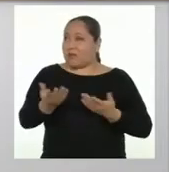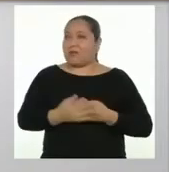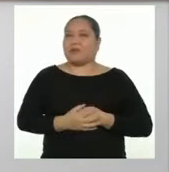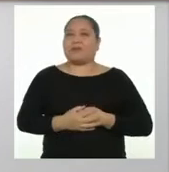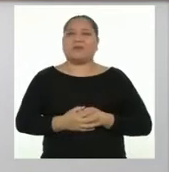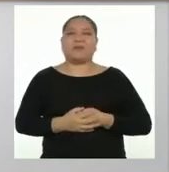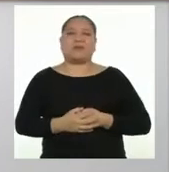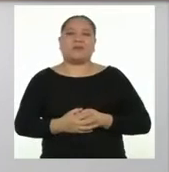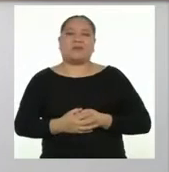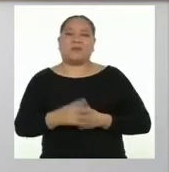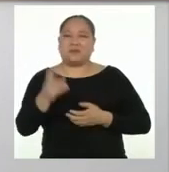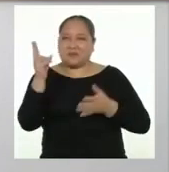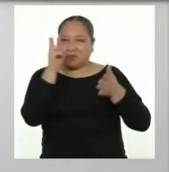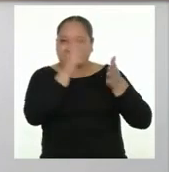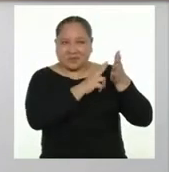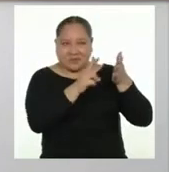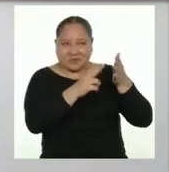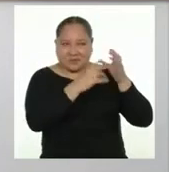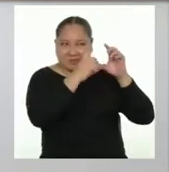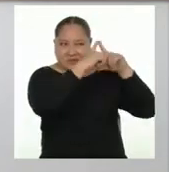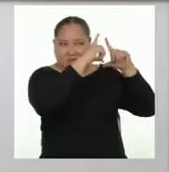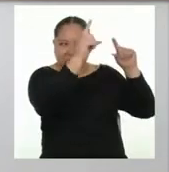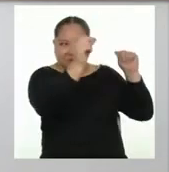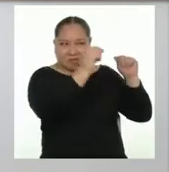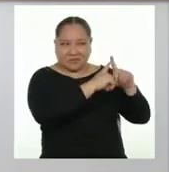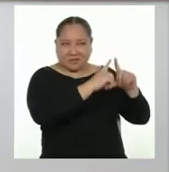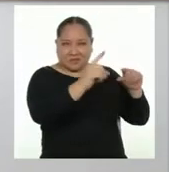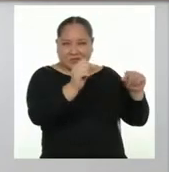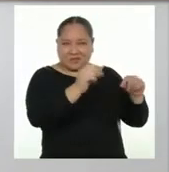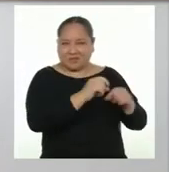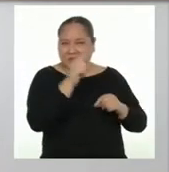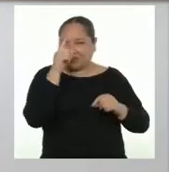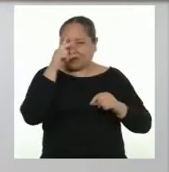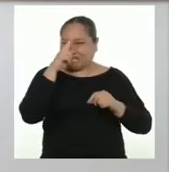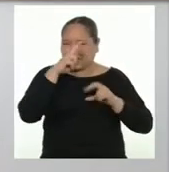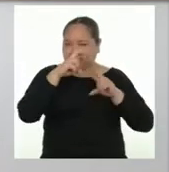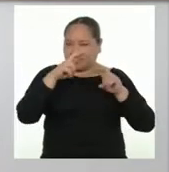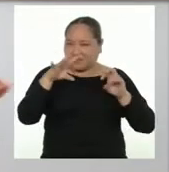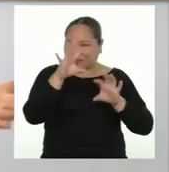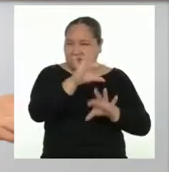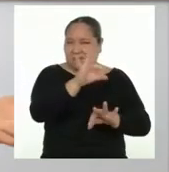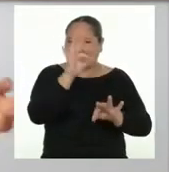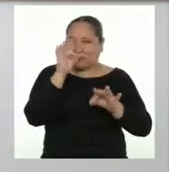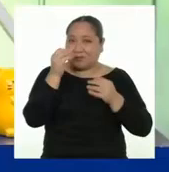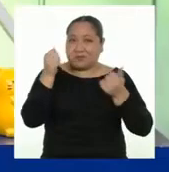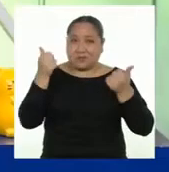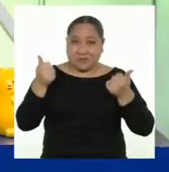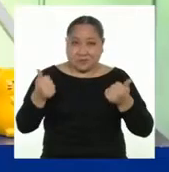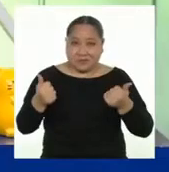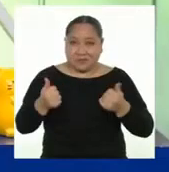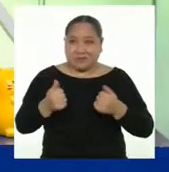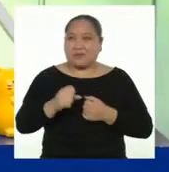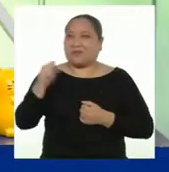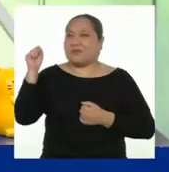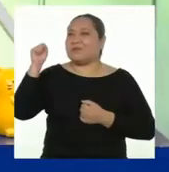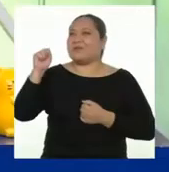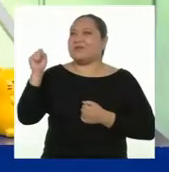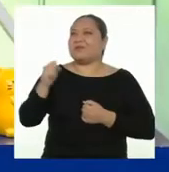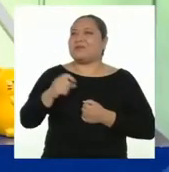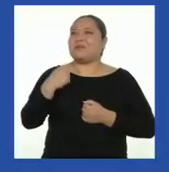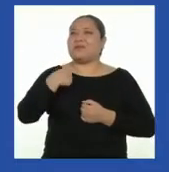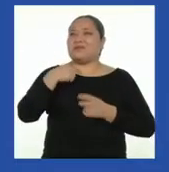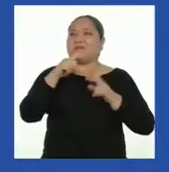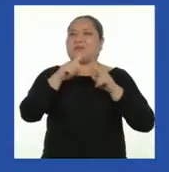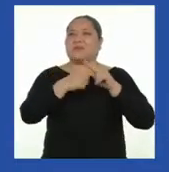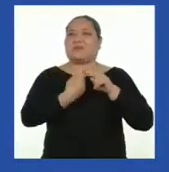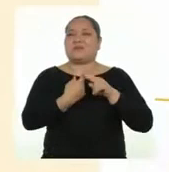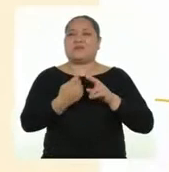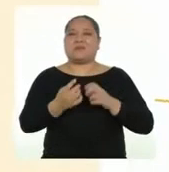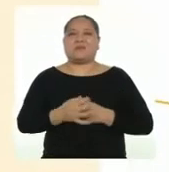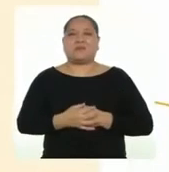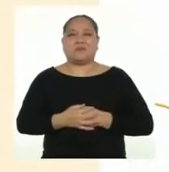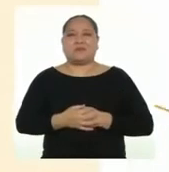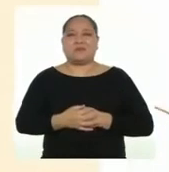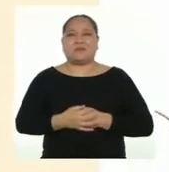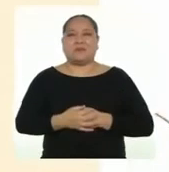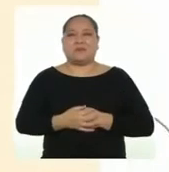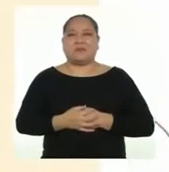Bueno, leamos el texto párrafo por párrafo y lo averiguaremos. ¿Está bien? Sí, yo empiezo.